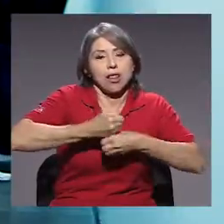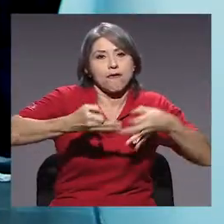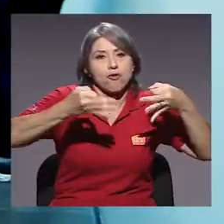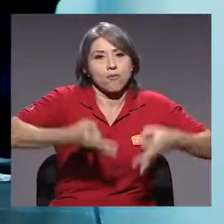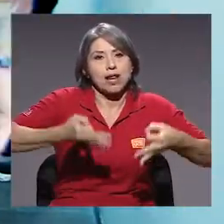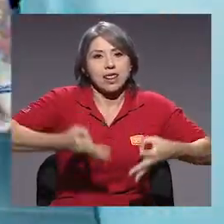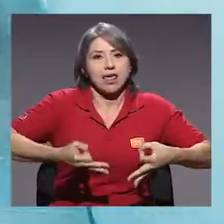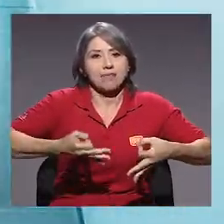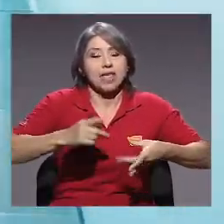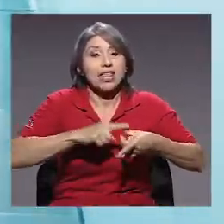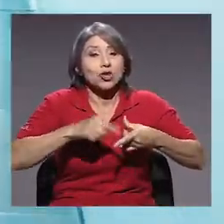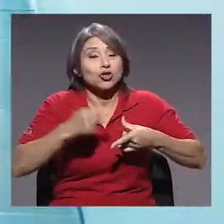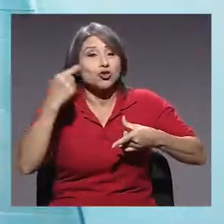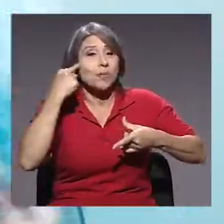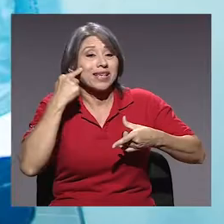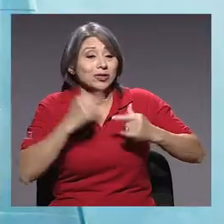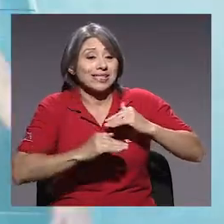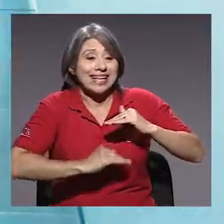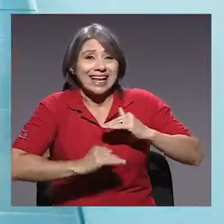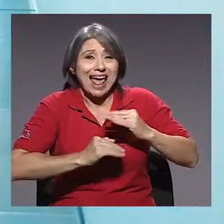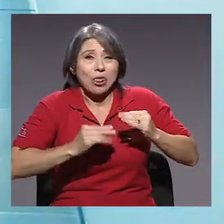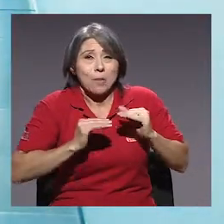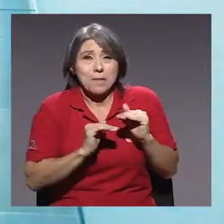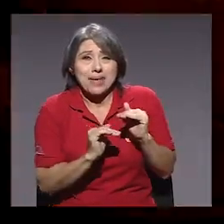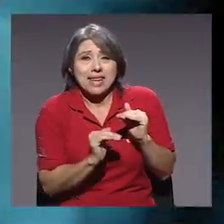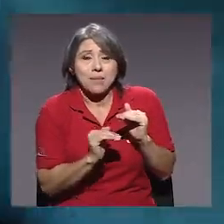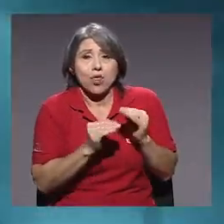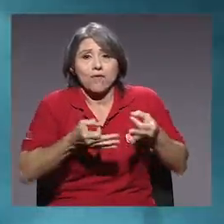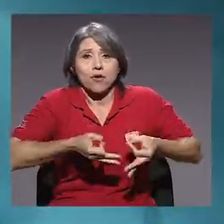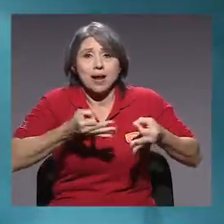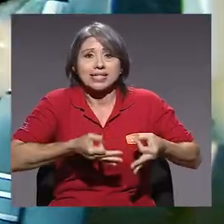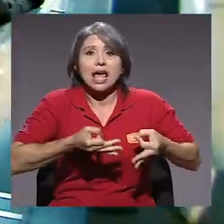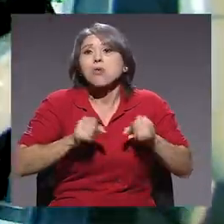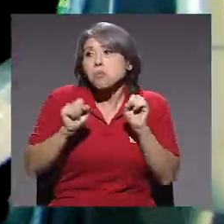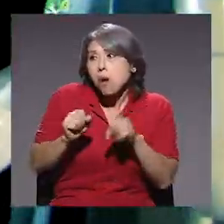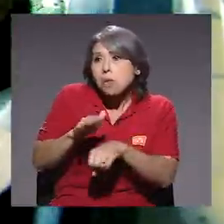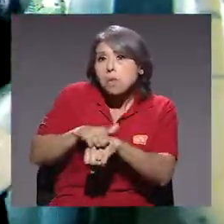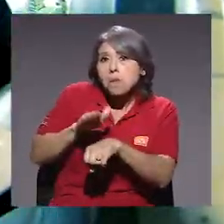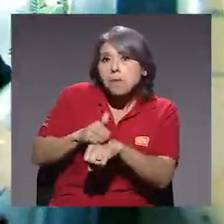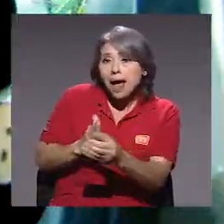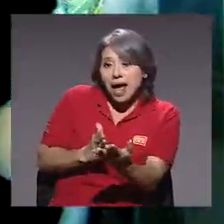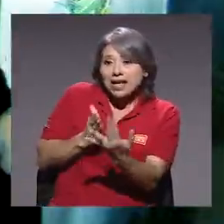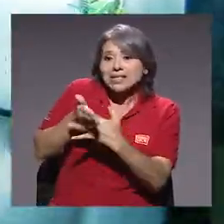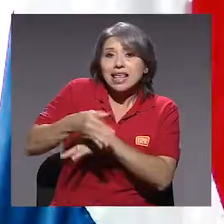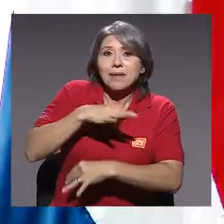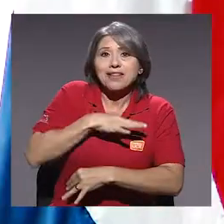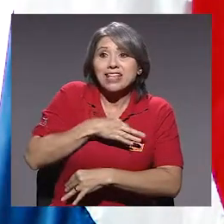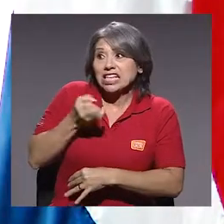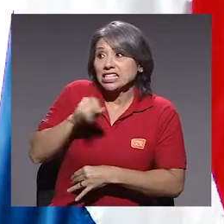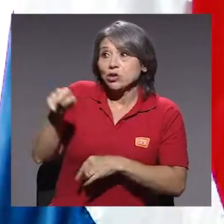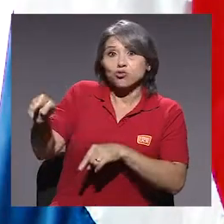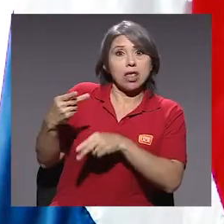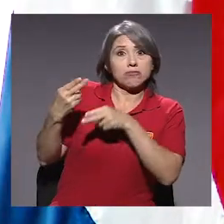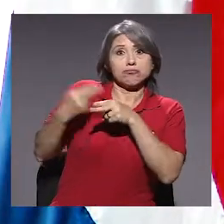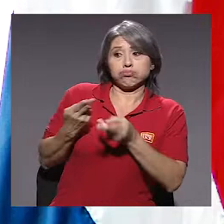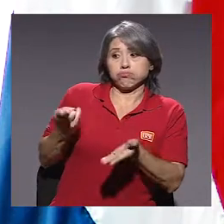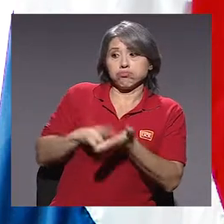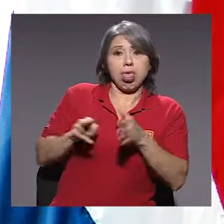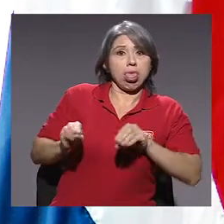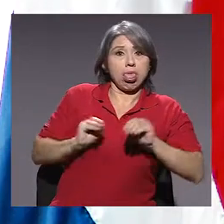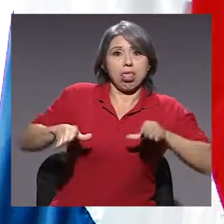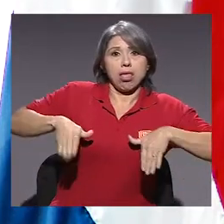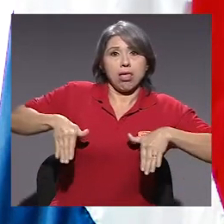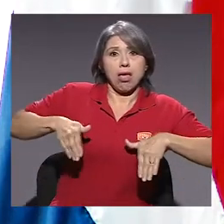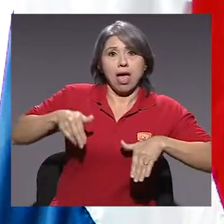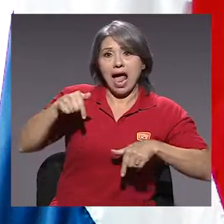formalidad. Entonces yo creo que ese grado mínimo de formalidad realmente te permite acceder a una serie de beneficios que si no estás registrado acá en el MEC